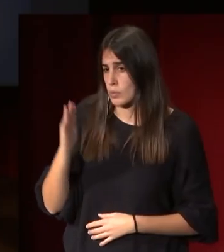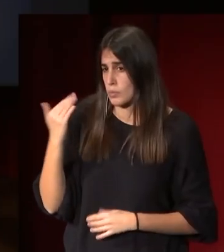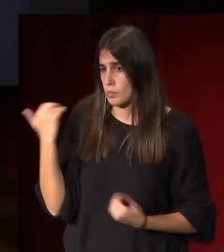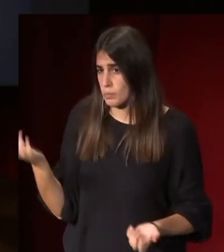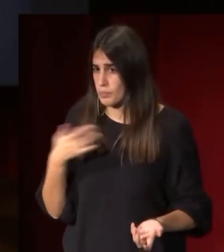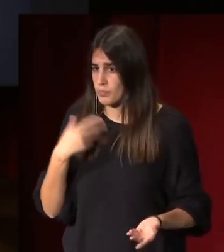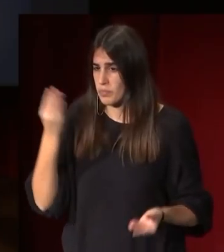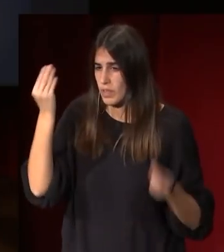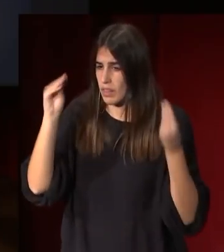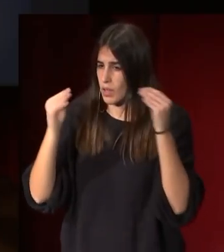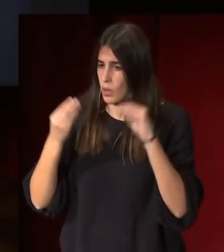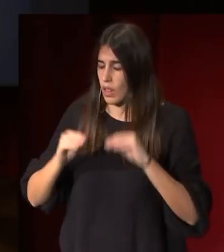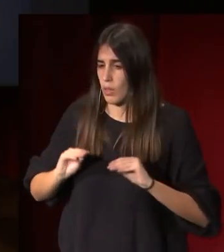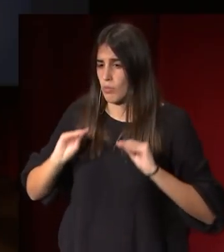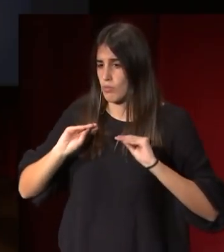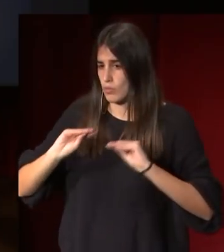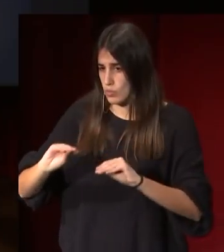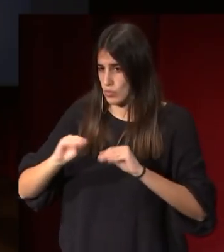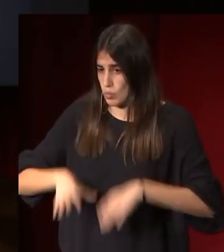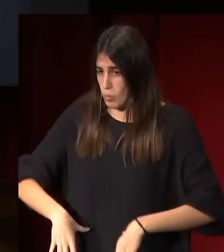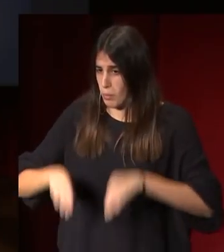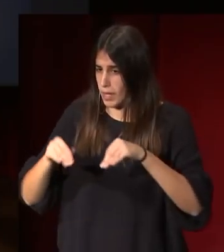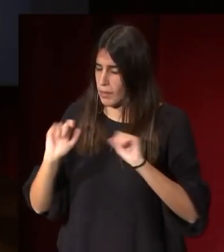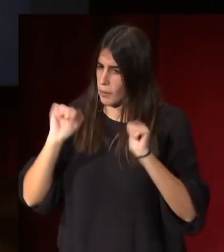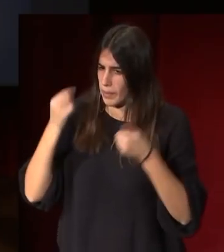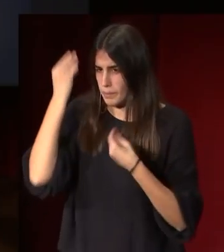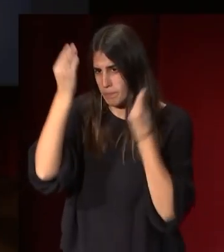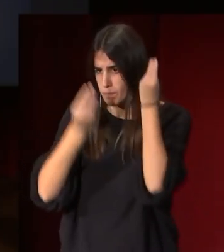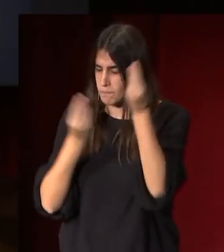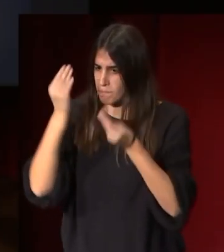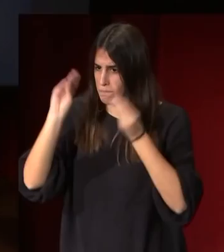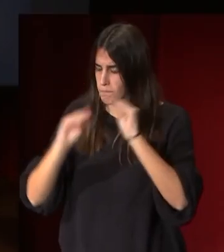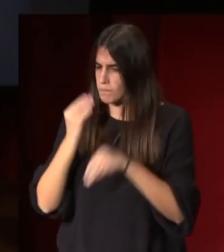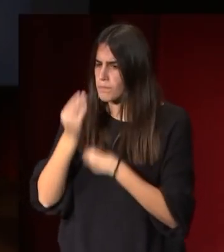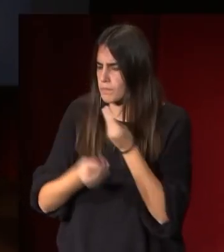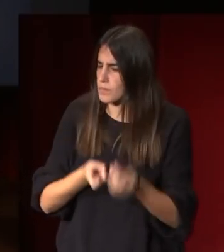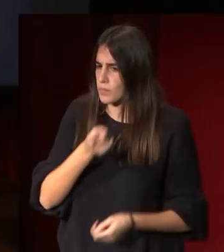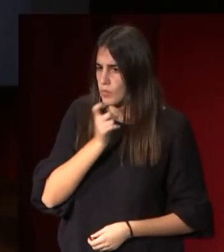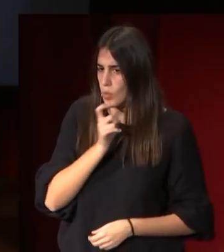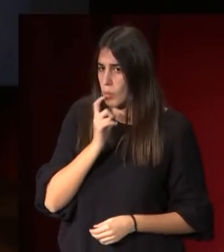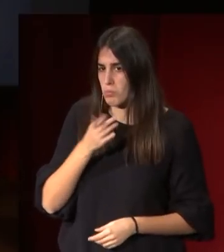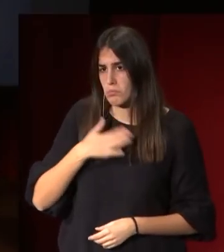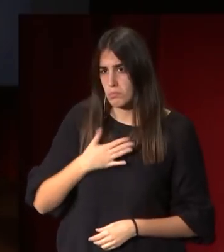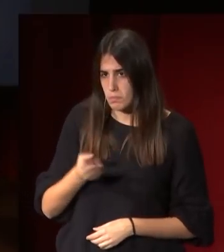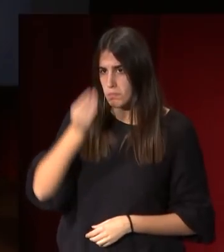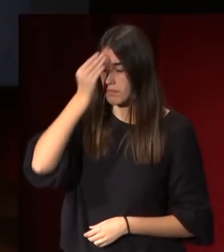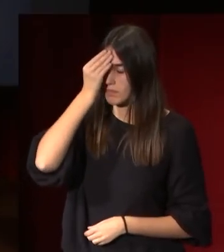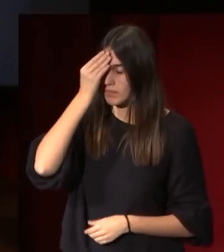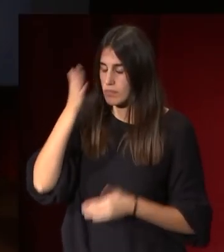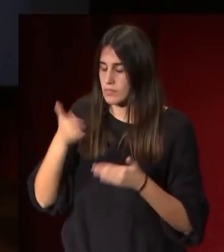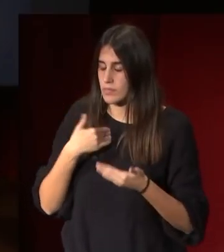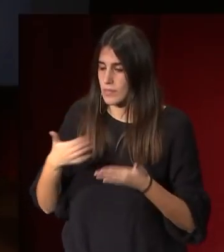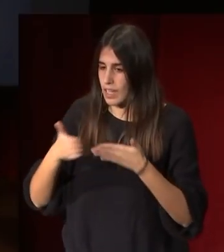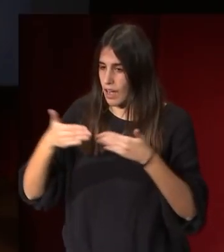la decoración de algunos de sus palacios, piensa que sería bueno hacer una galería